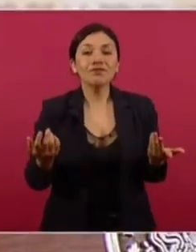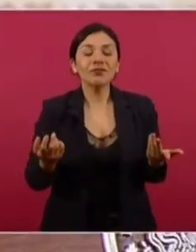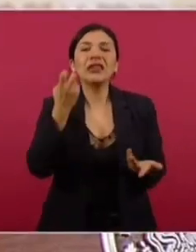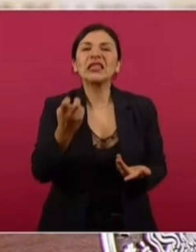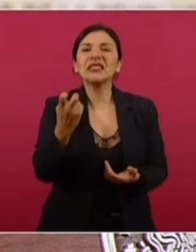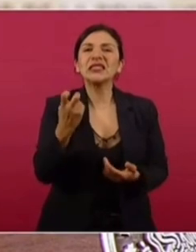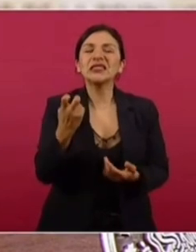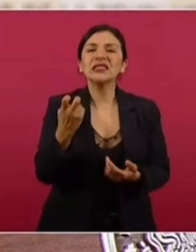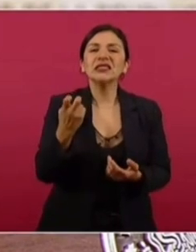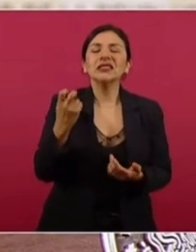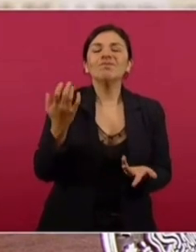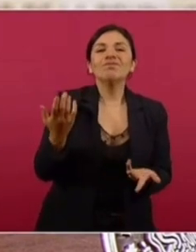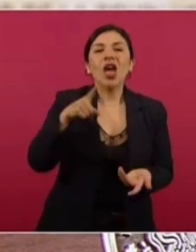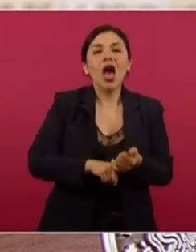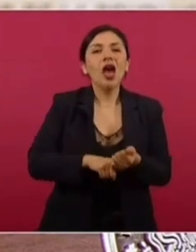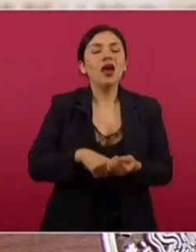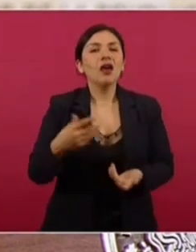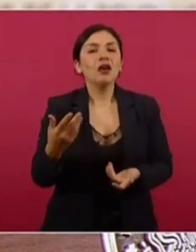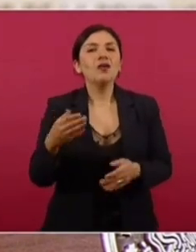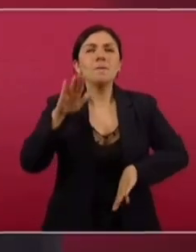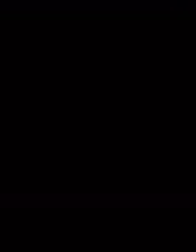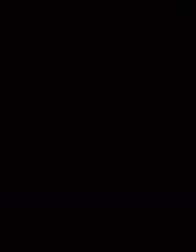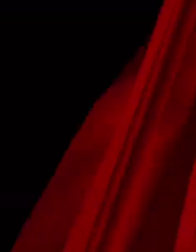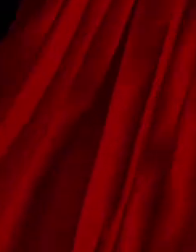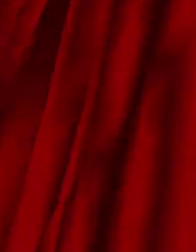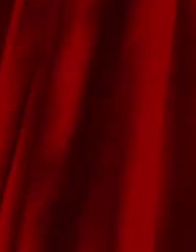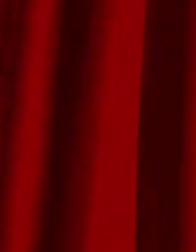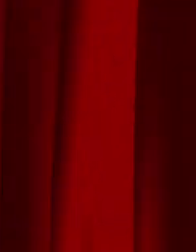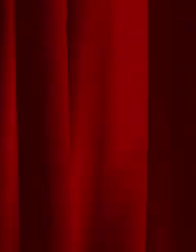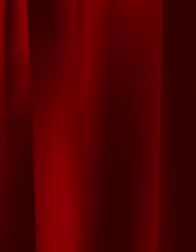algo que estaba muy enraizado.